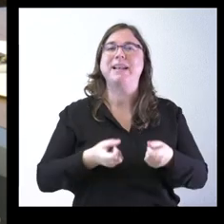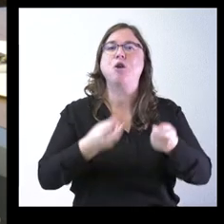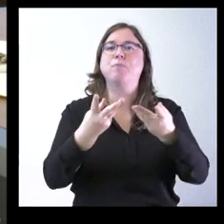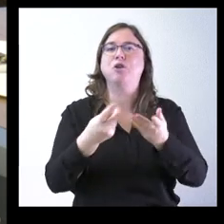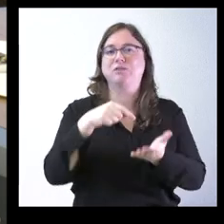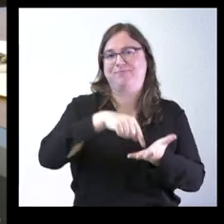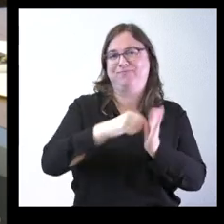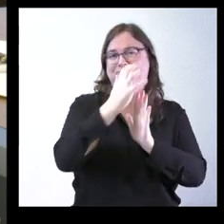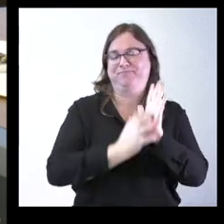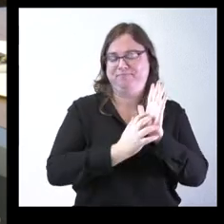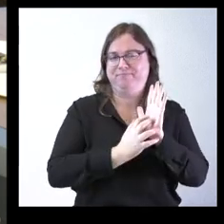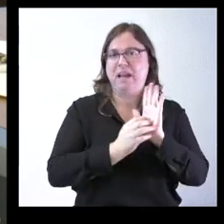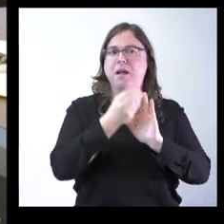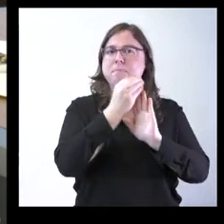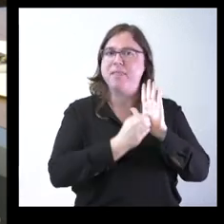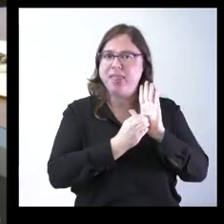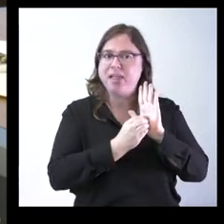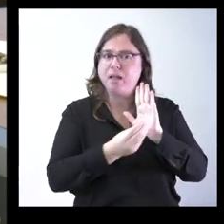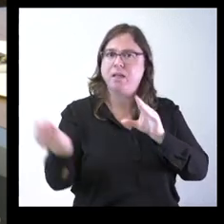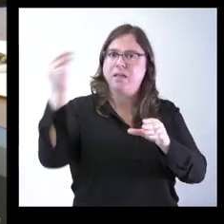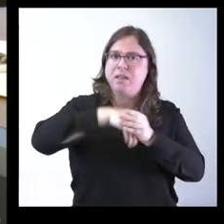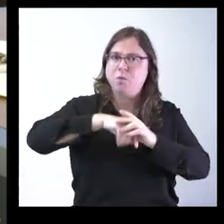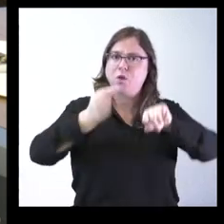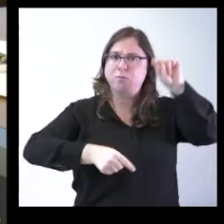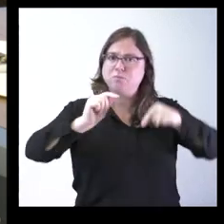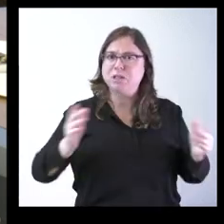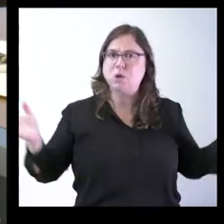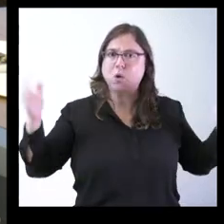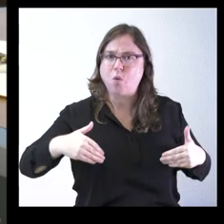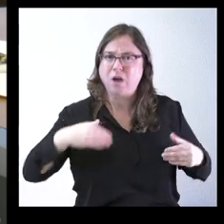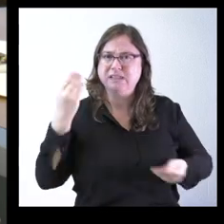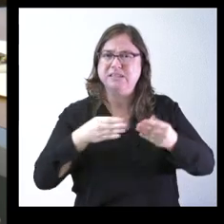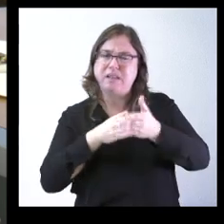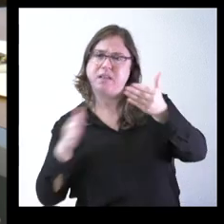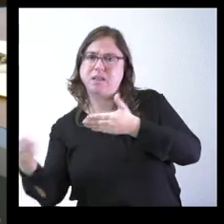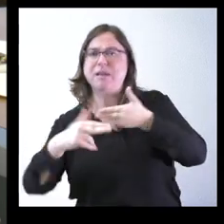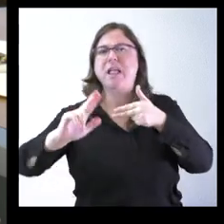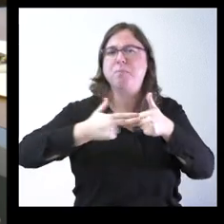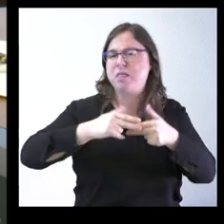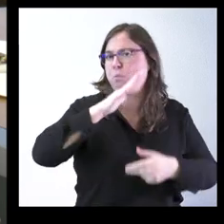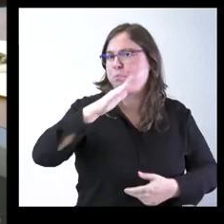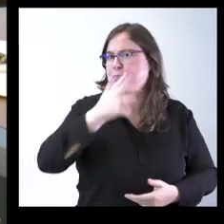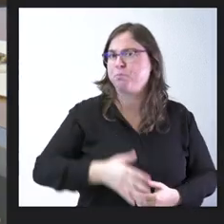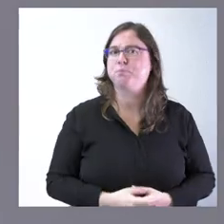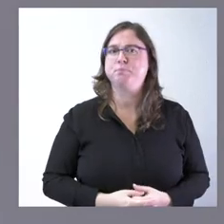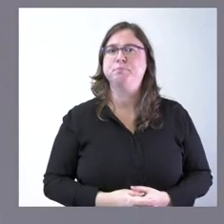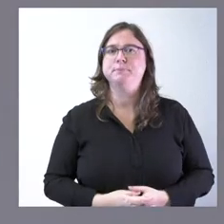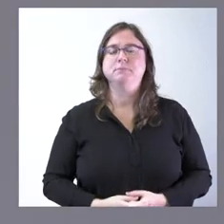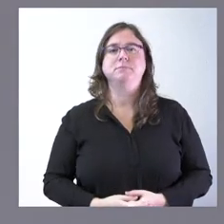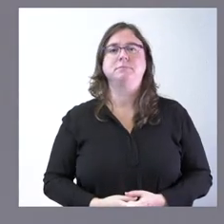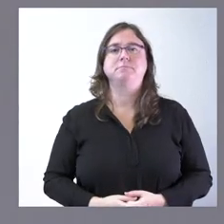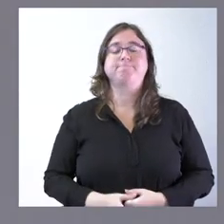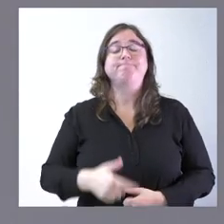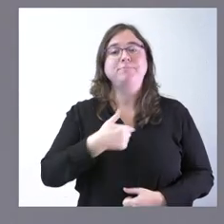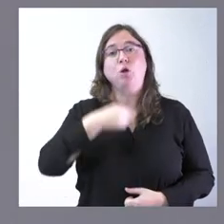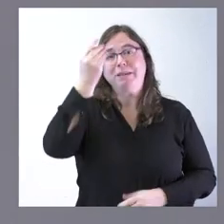una medida que al parecer no se incluye en los presupuestos que se va a tramitar vía de enmienda no sé cuál es el motivo bueno yo diría